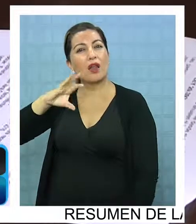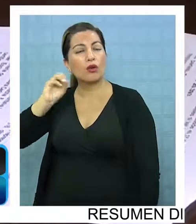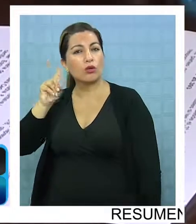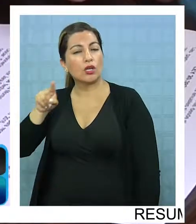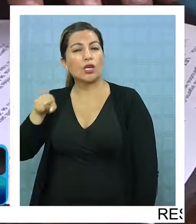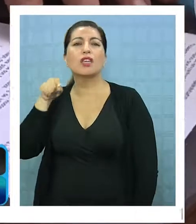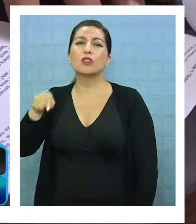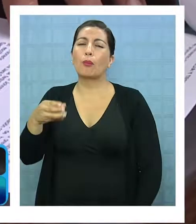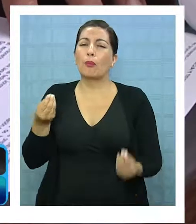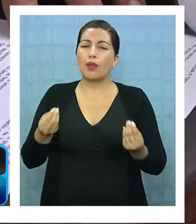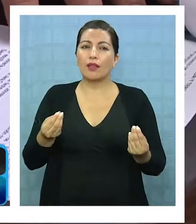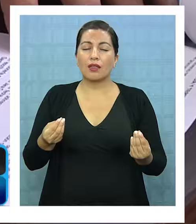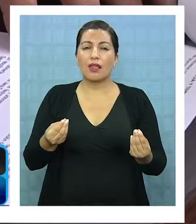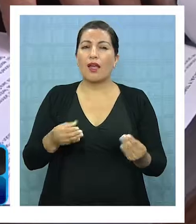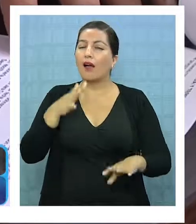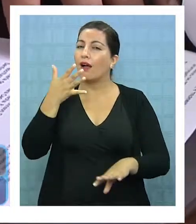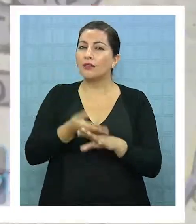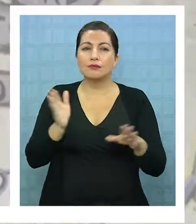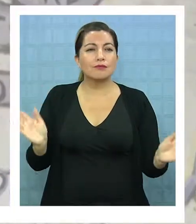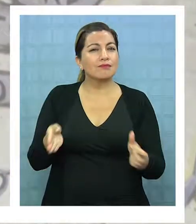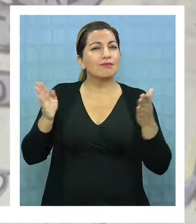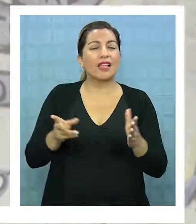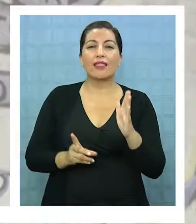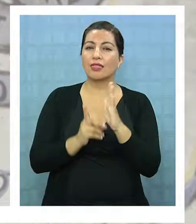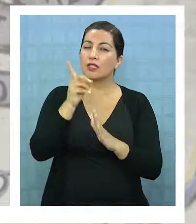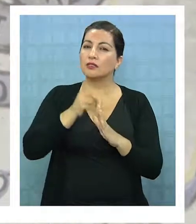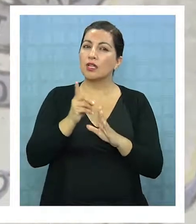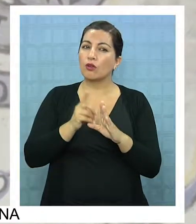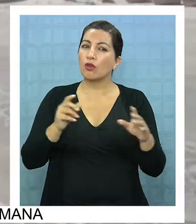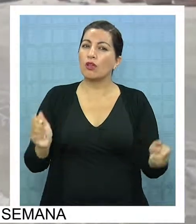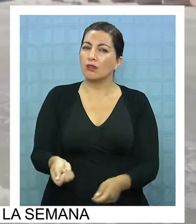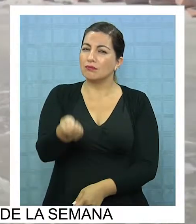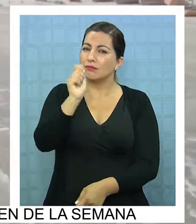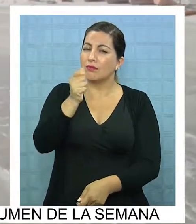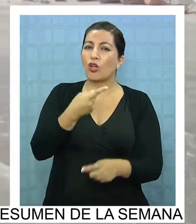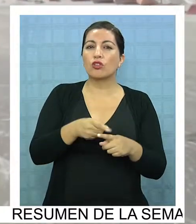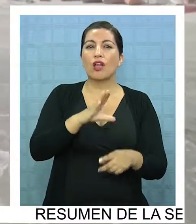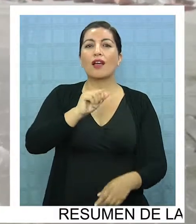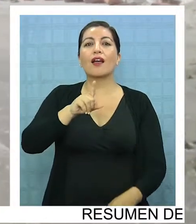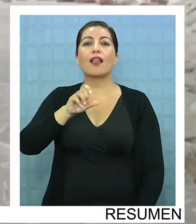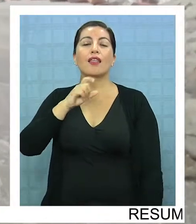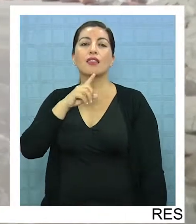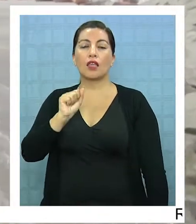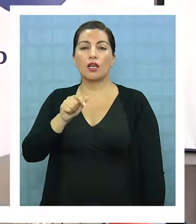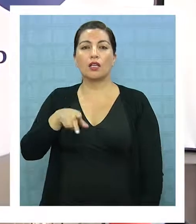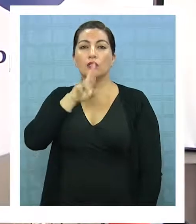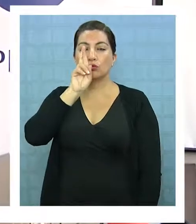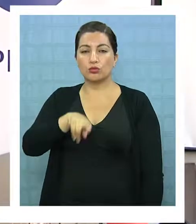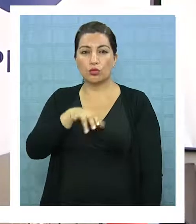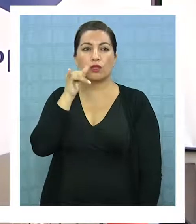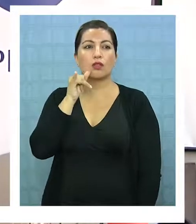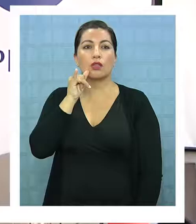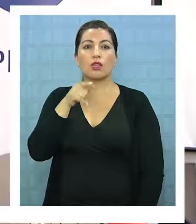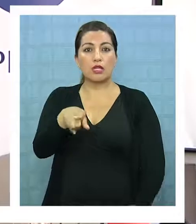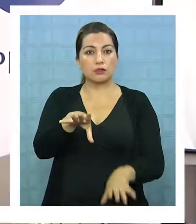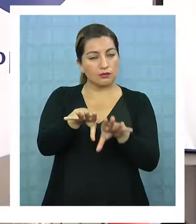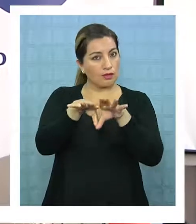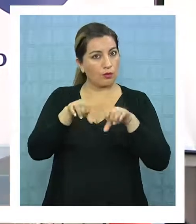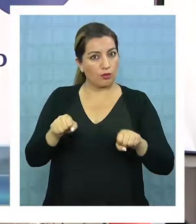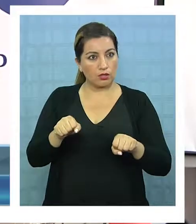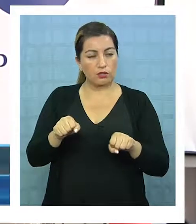con la finalidad de fomentar de manera conjunta el desarrollo productivo de esta y otras caletas del sur de Iquique. El convenio